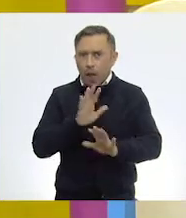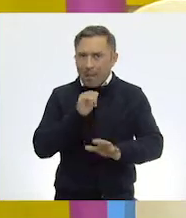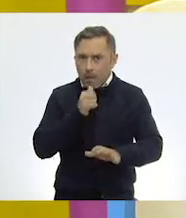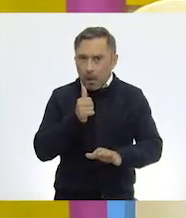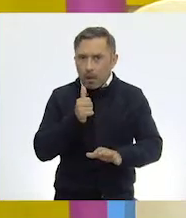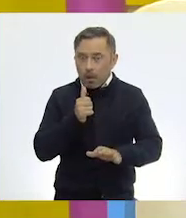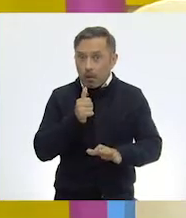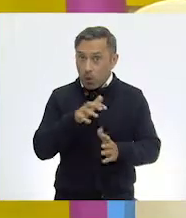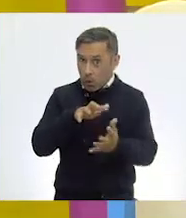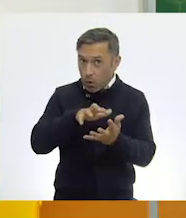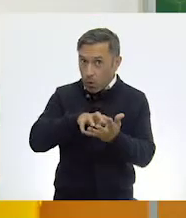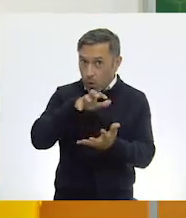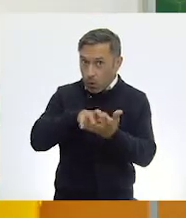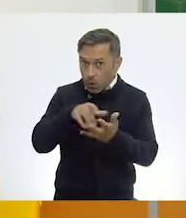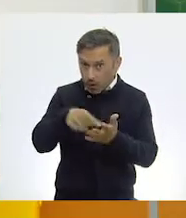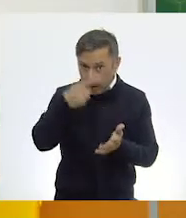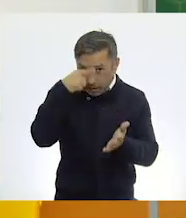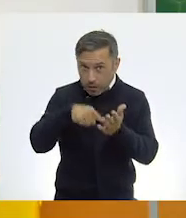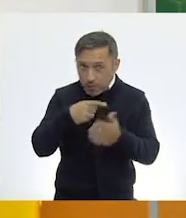puede causar algún peligro?